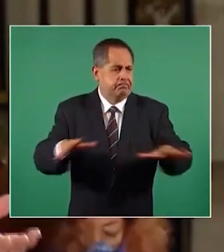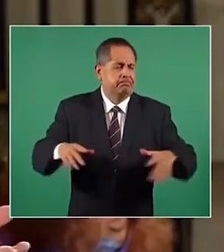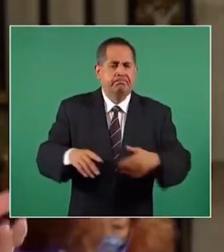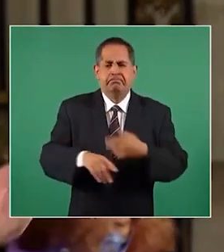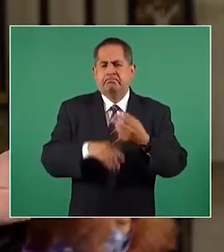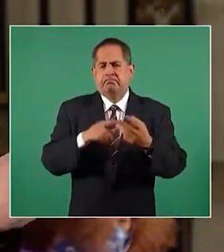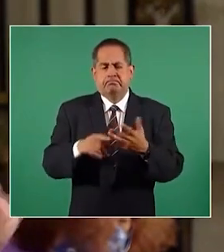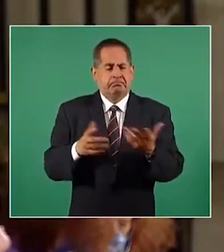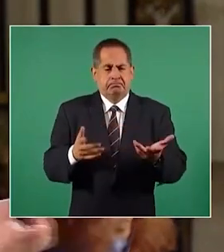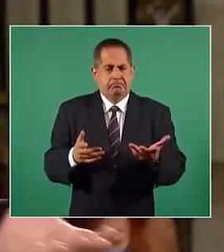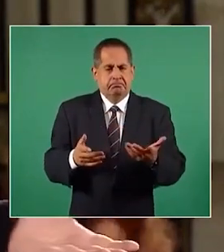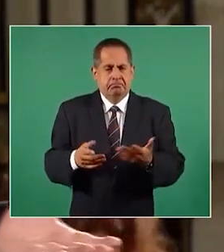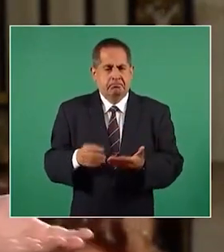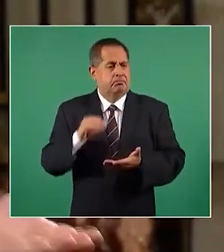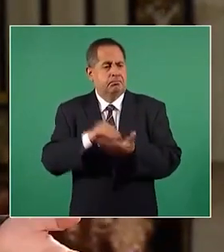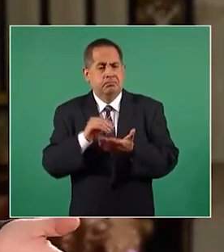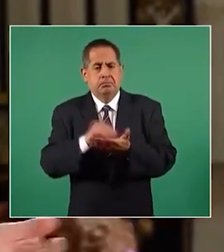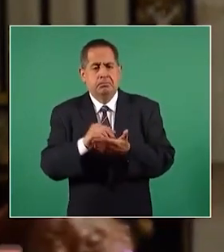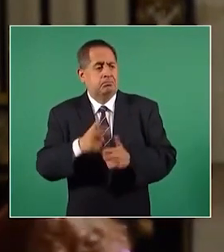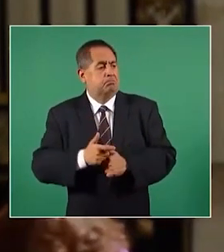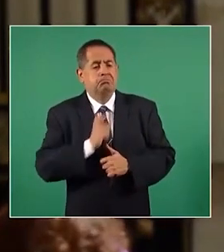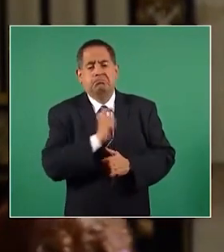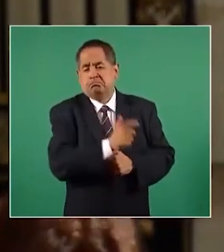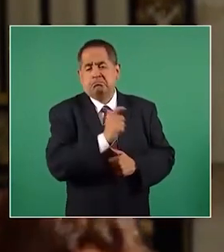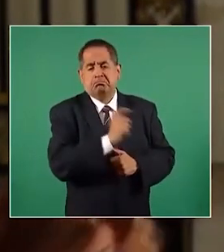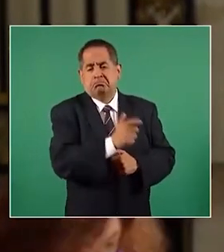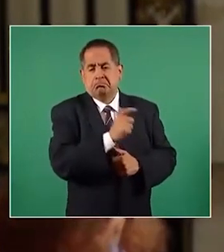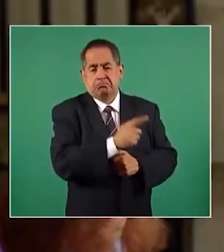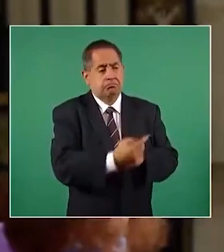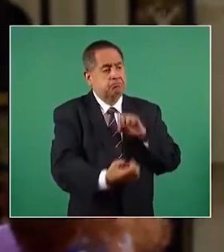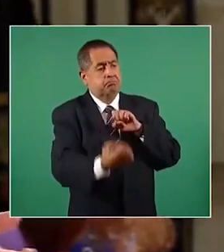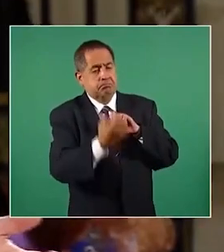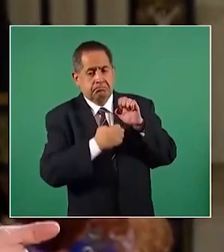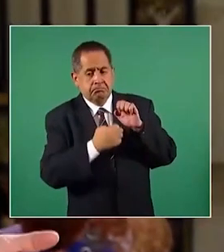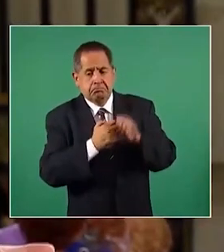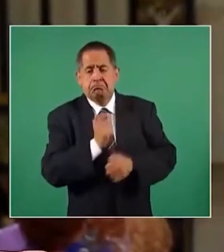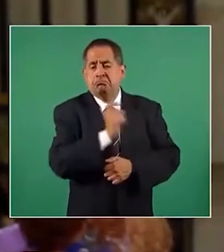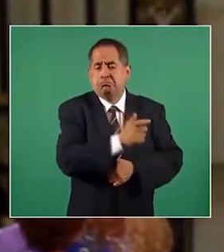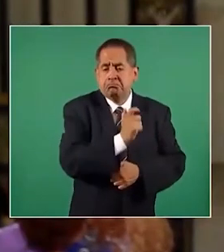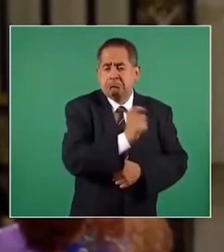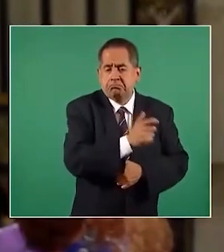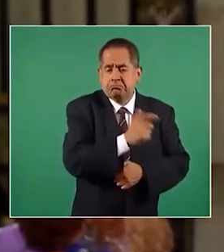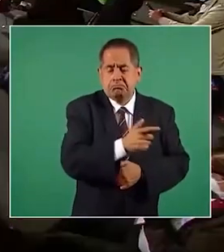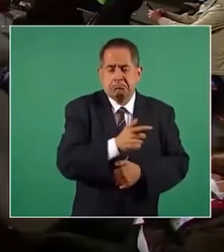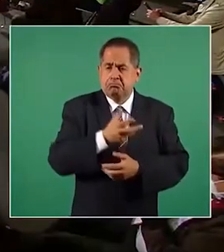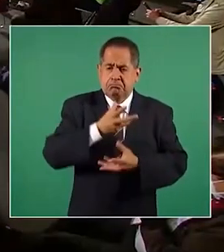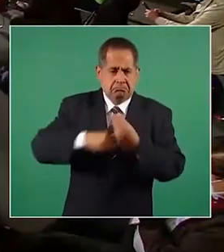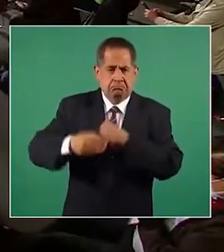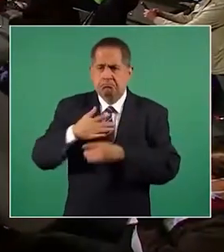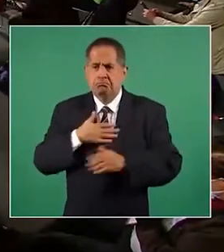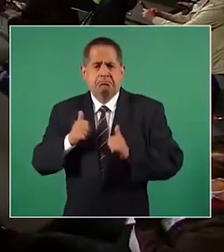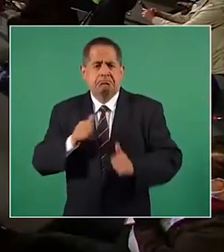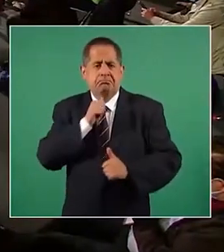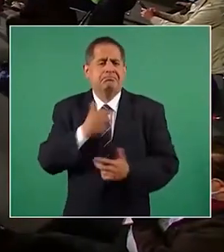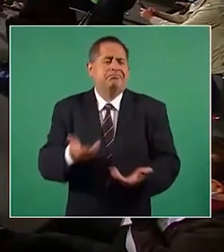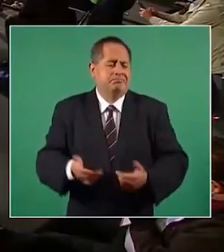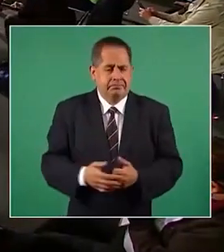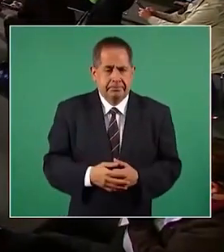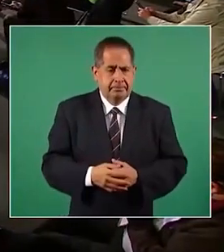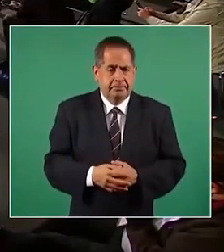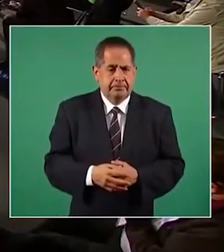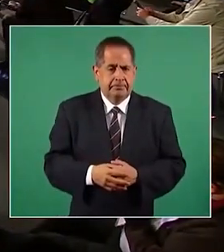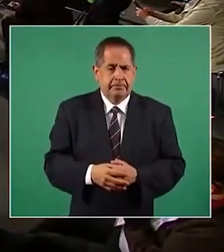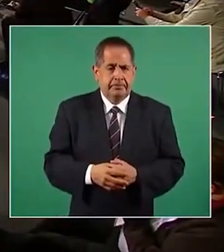es decir seguimos financiando los medios que nos mienten y no tenemos nada a cambio señor presidente lo que este